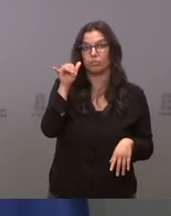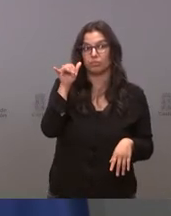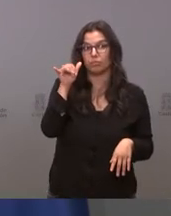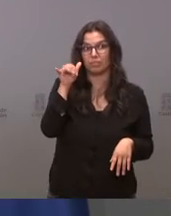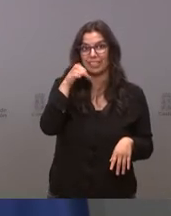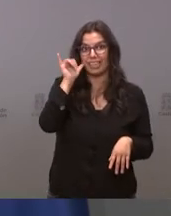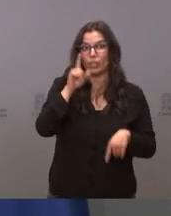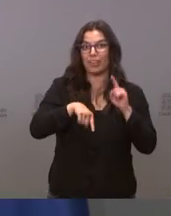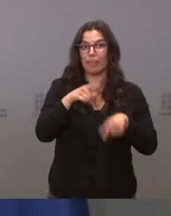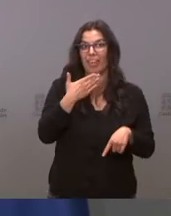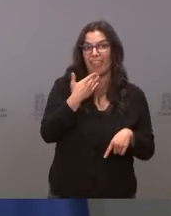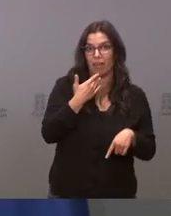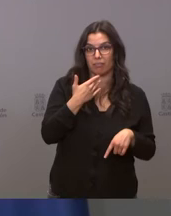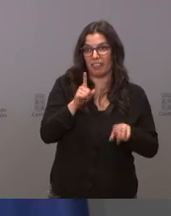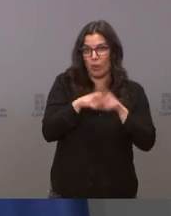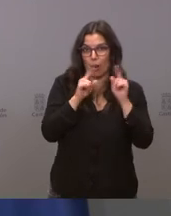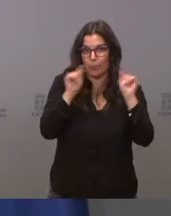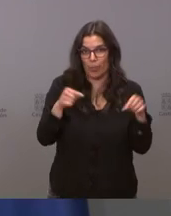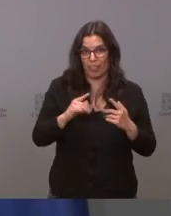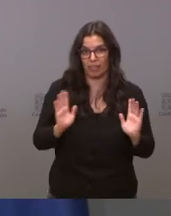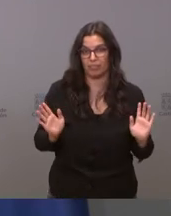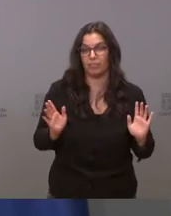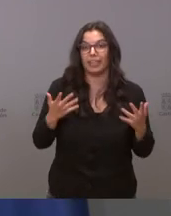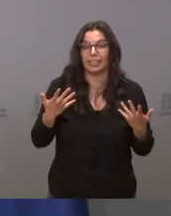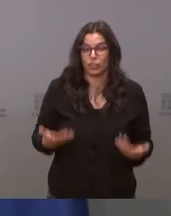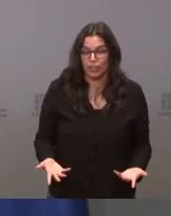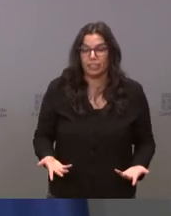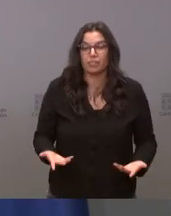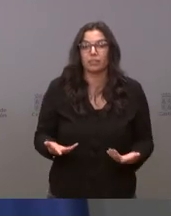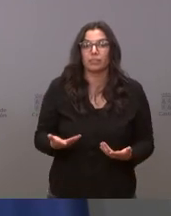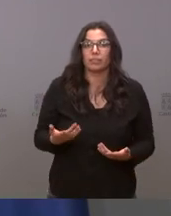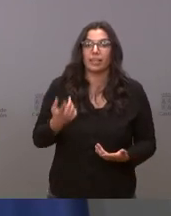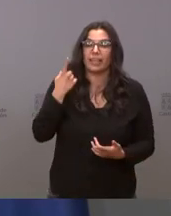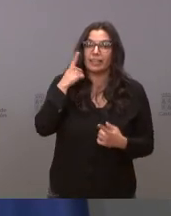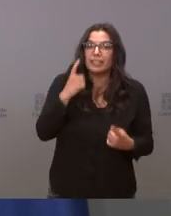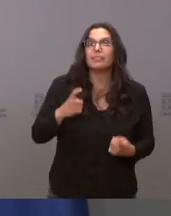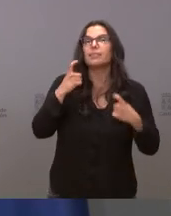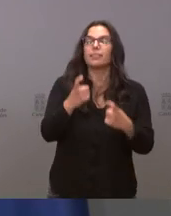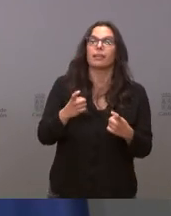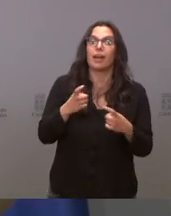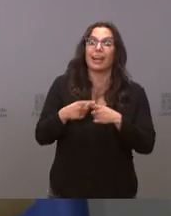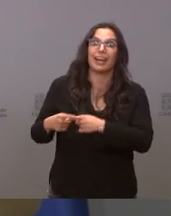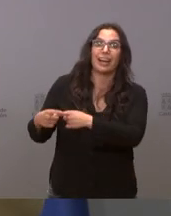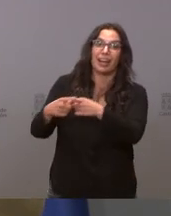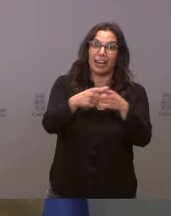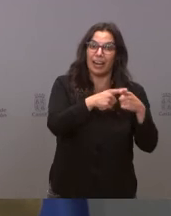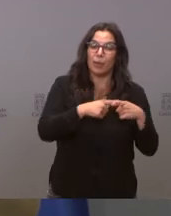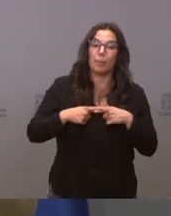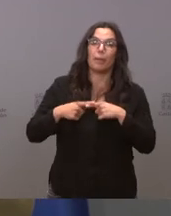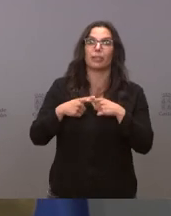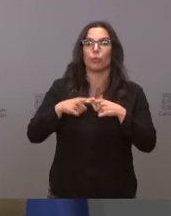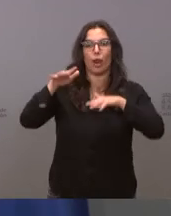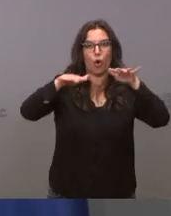por edades no por provincias por eso tenemos que intentar que nuestro reparto sea lo más